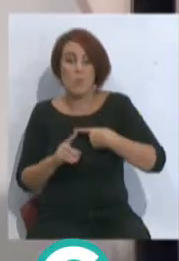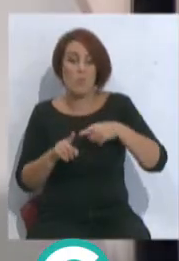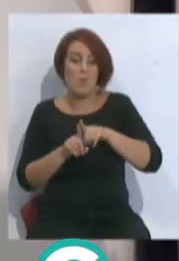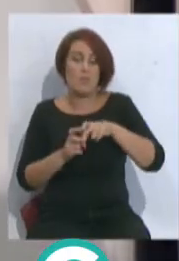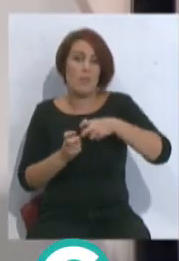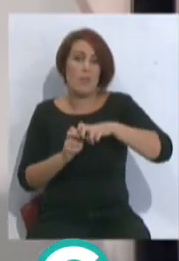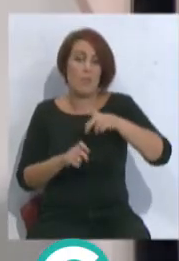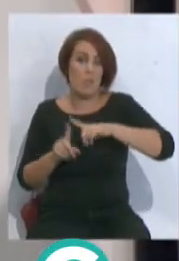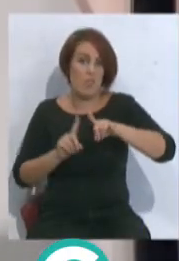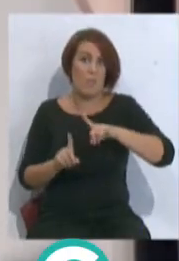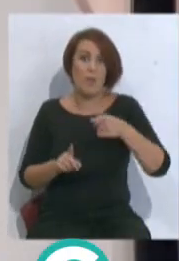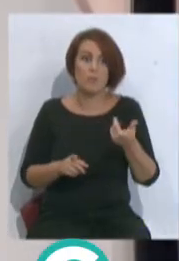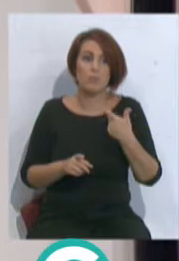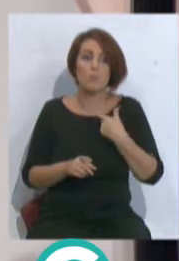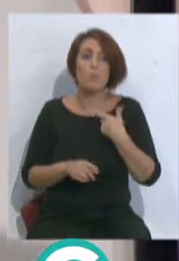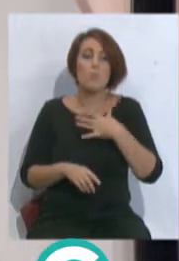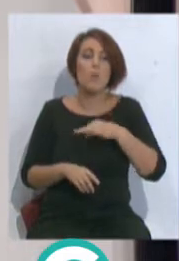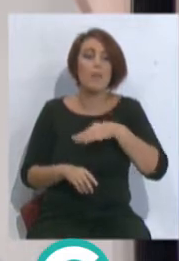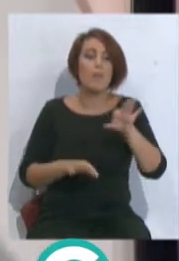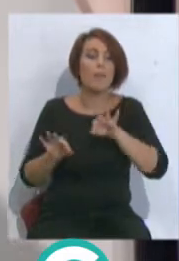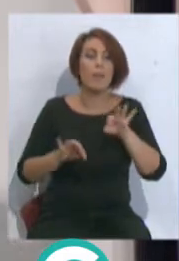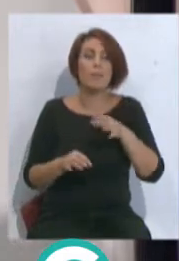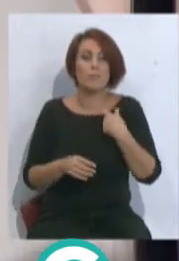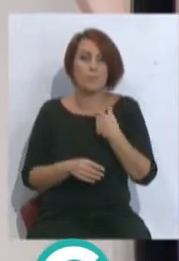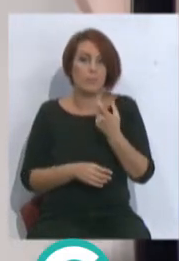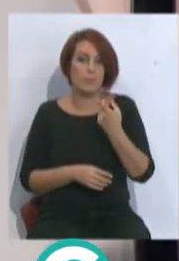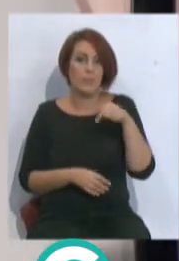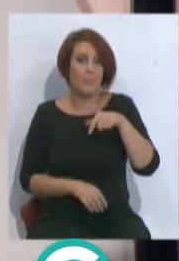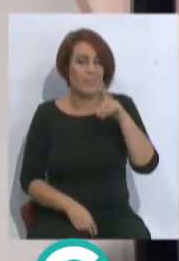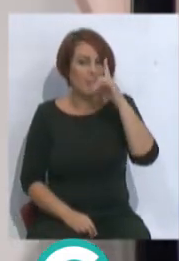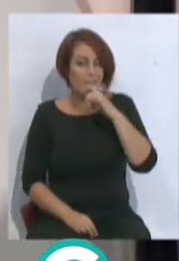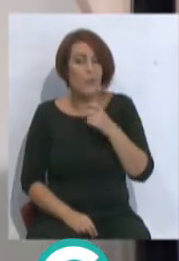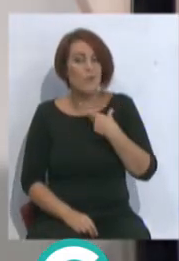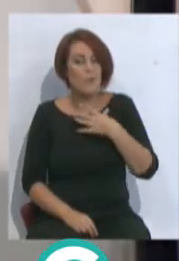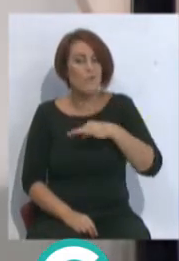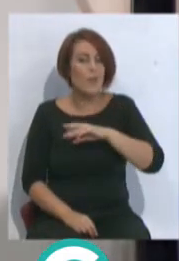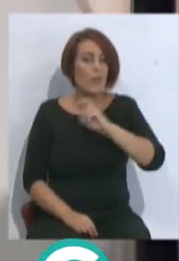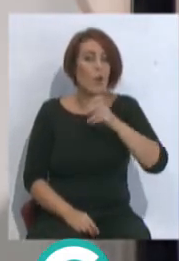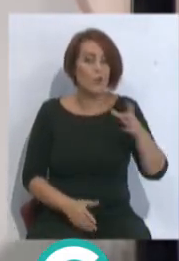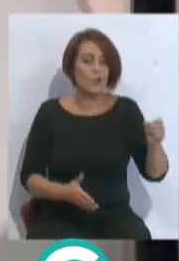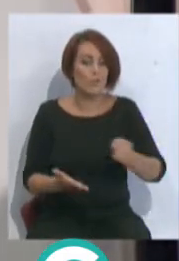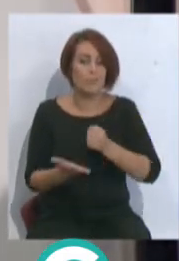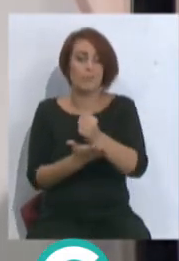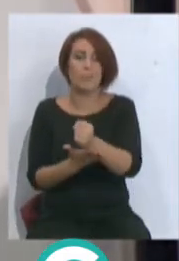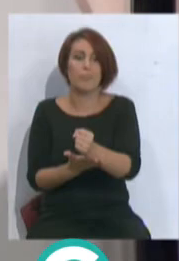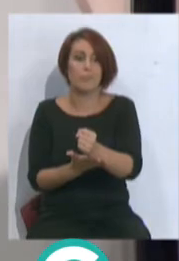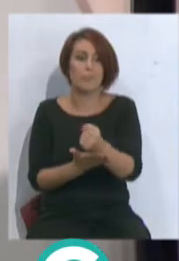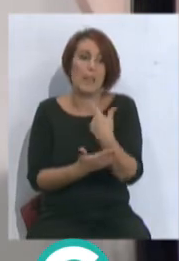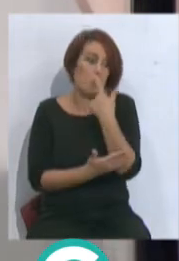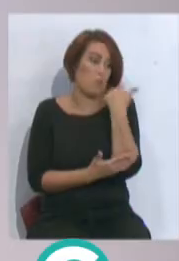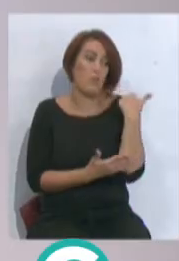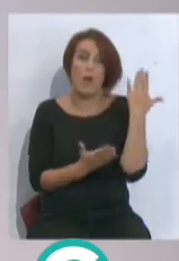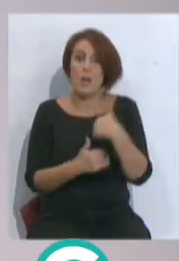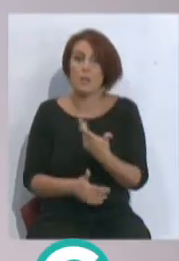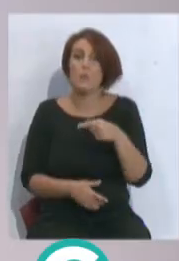tienen una opción de decir, ¿a quién saco, picha? Tú mira para el lado y te a quién... Pero este año sí tienes. No es que sea... Pero tienes algo. El problema